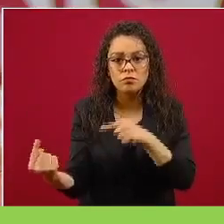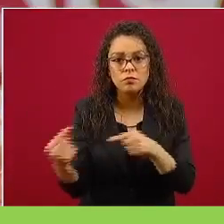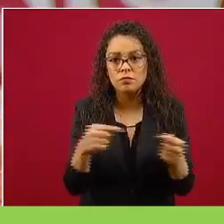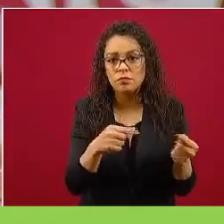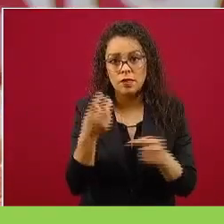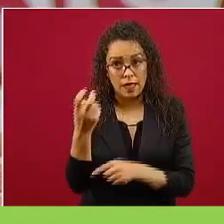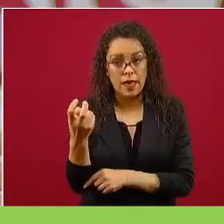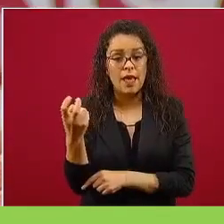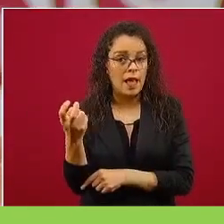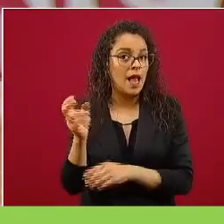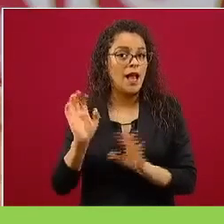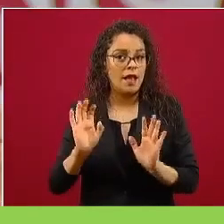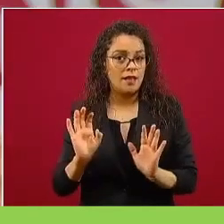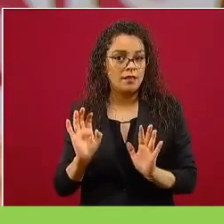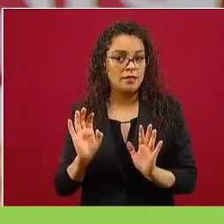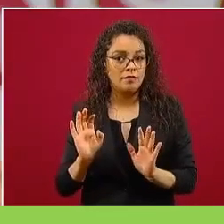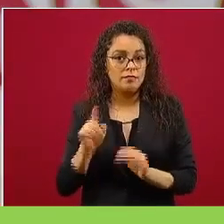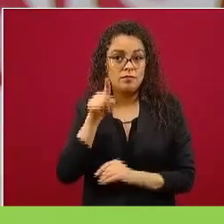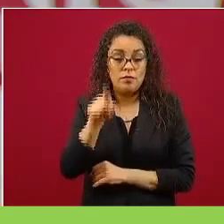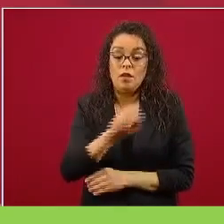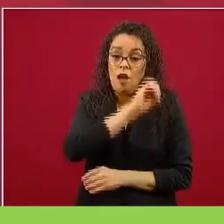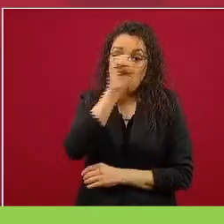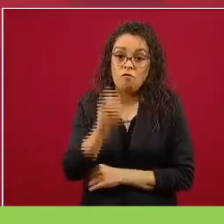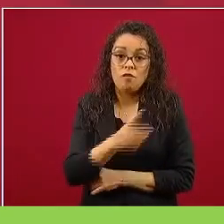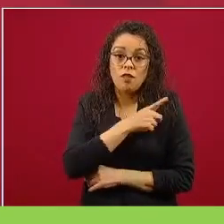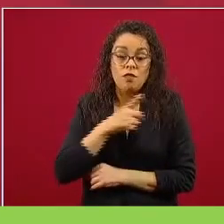Ahí hay que callarse,